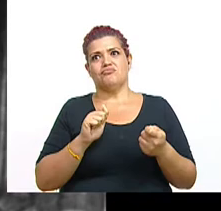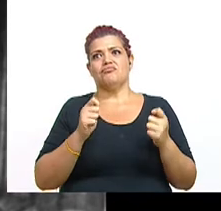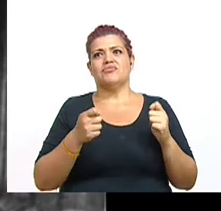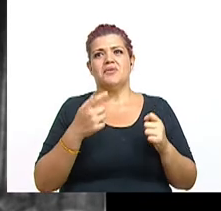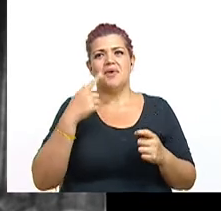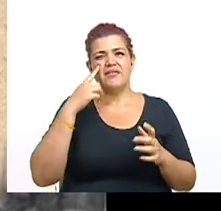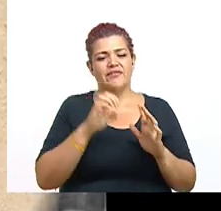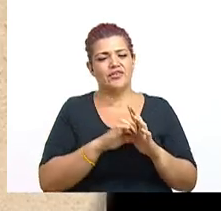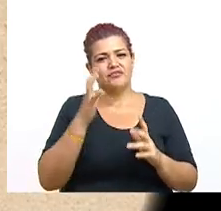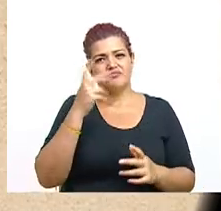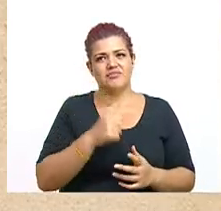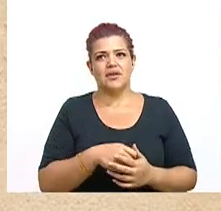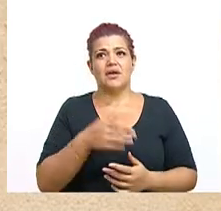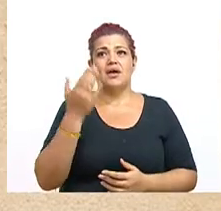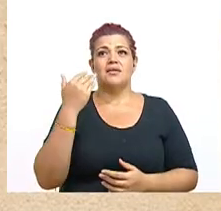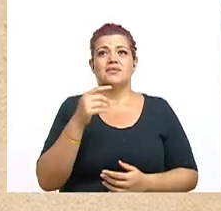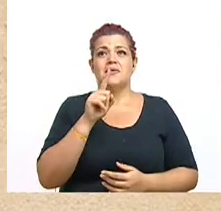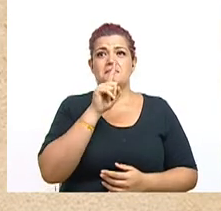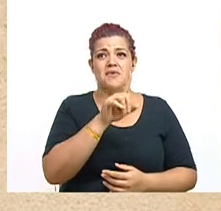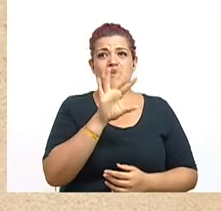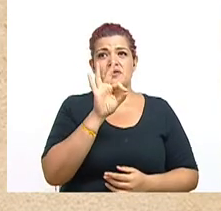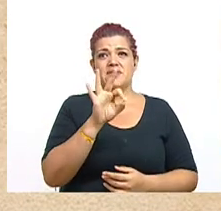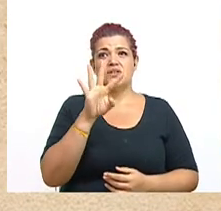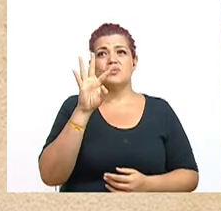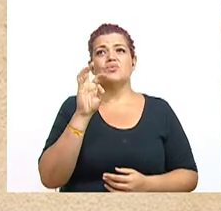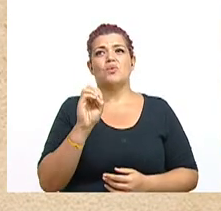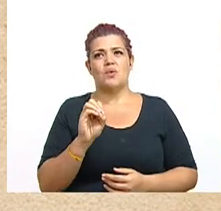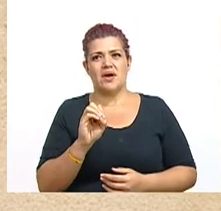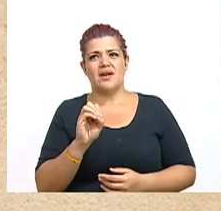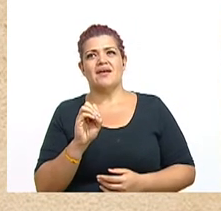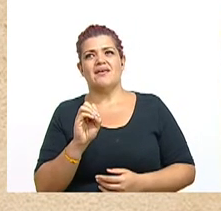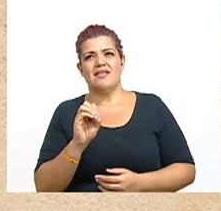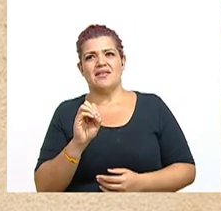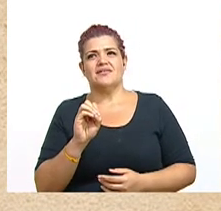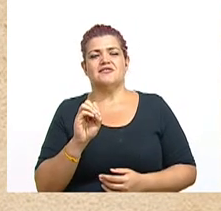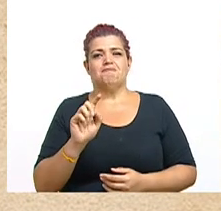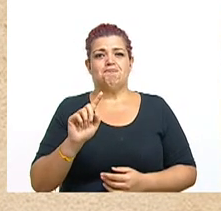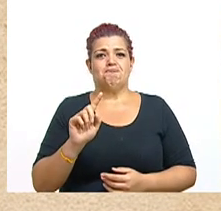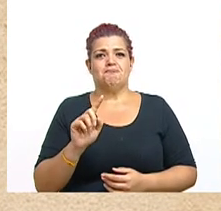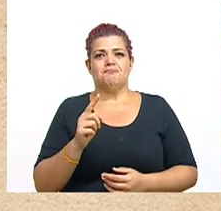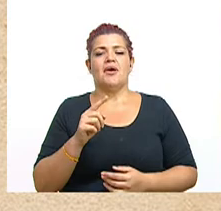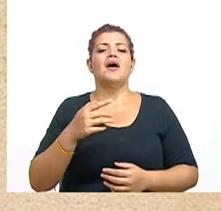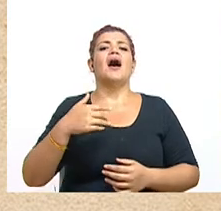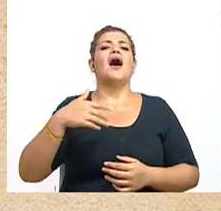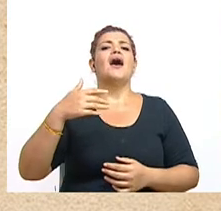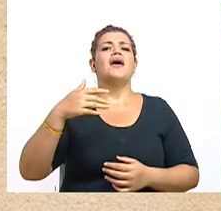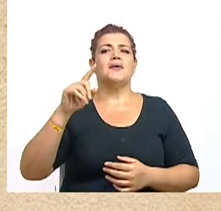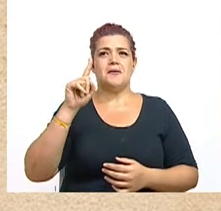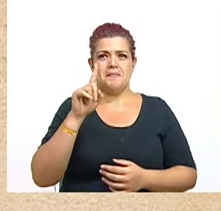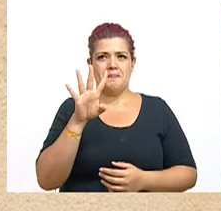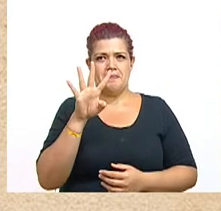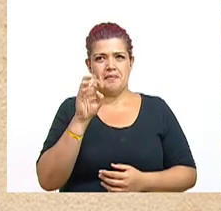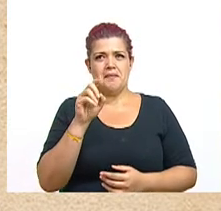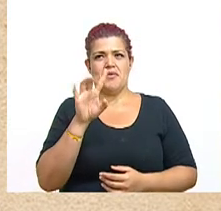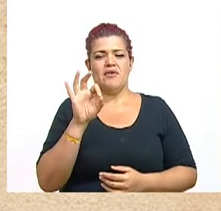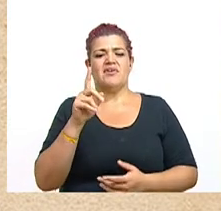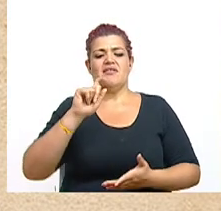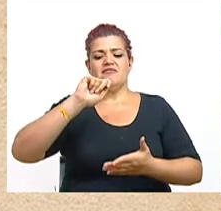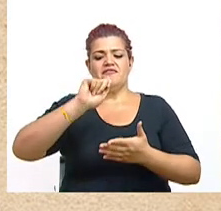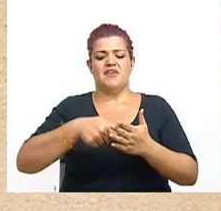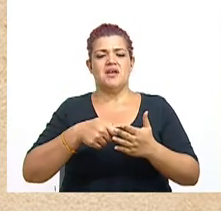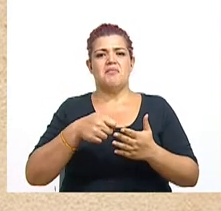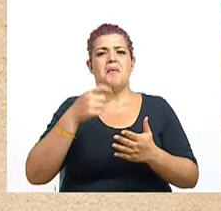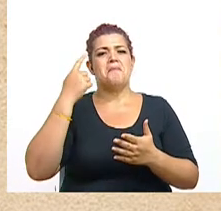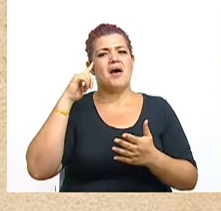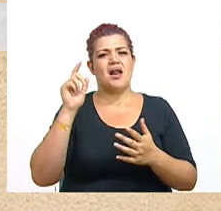fotografía, ¿sá? Me cuentan que en ese momento era difícil tomar fotografías, llevaba mucho tiempo, ¿no? En los años 40 se firma el decreto